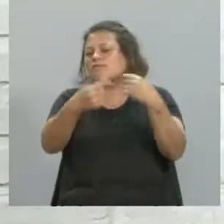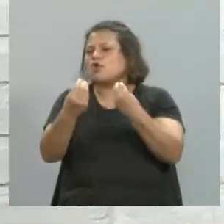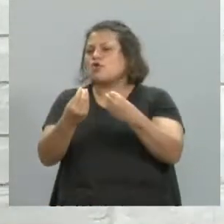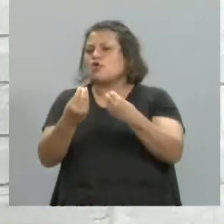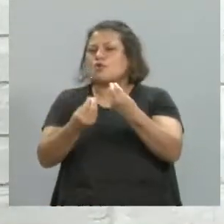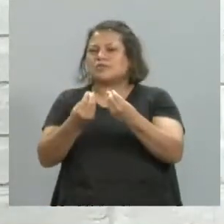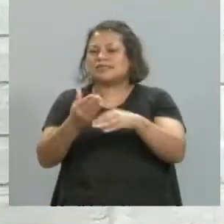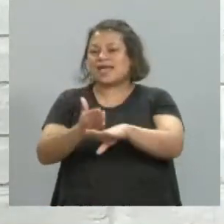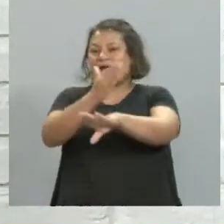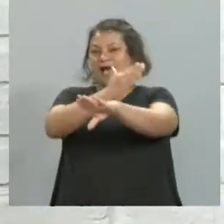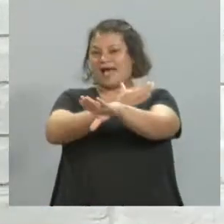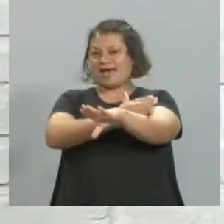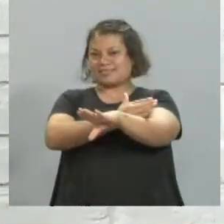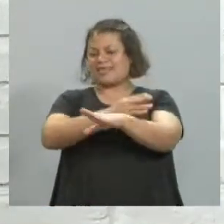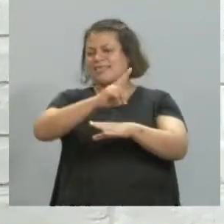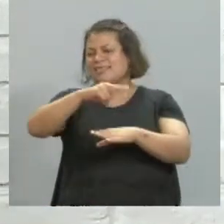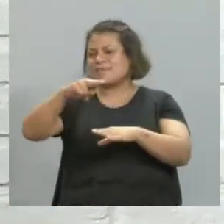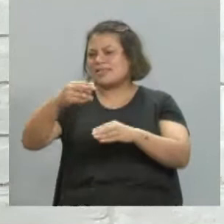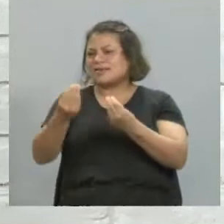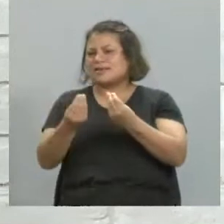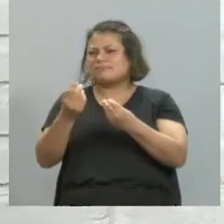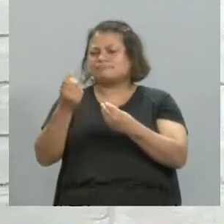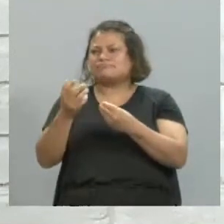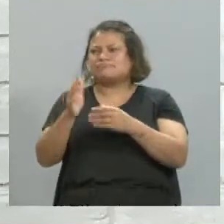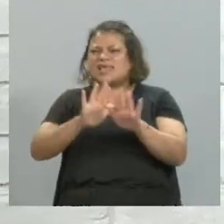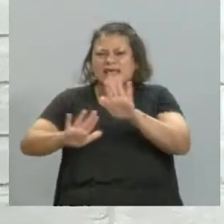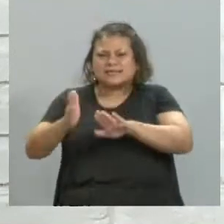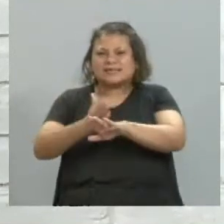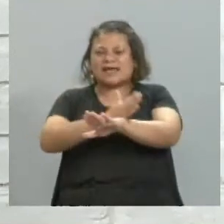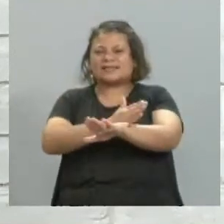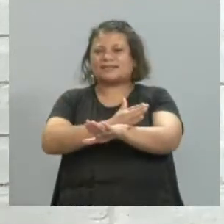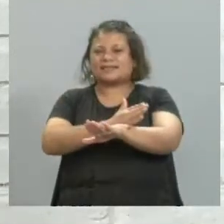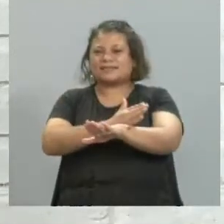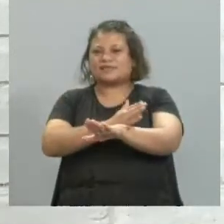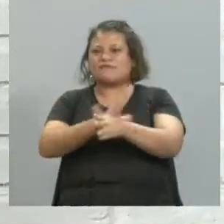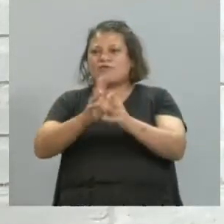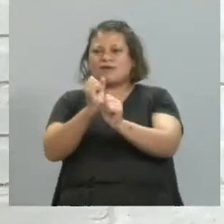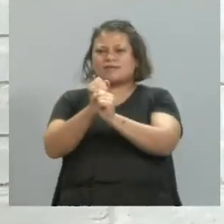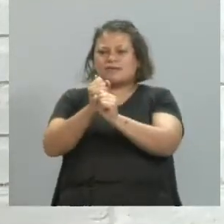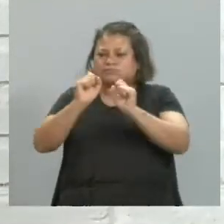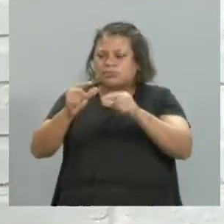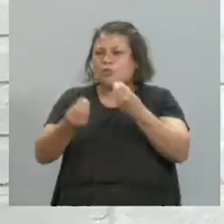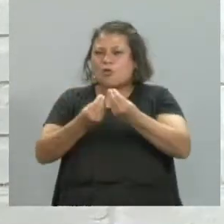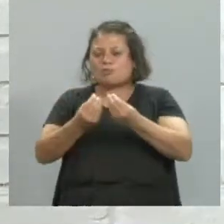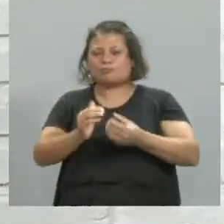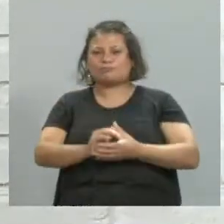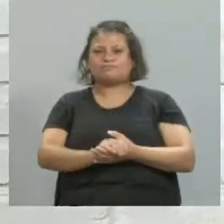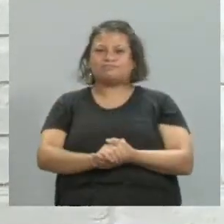previo antes de plasmar lo que tenés en la cabeza, a la hora de trabajar, ya, de ponerse en acción?